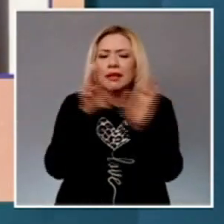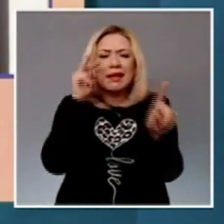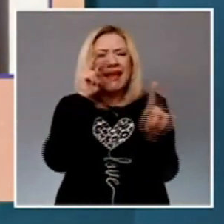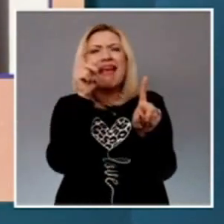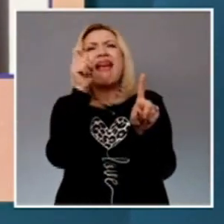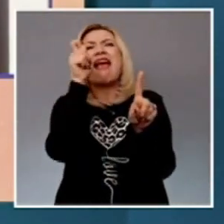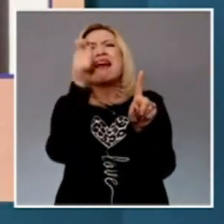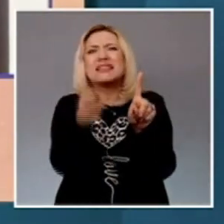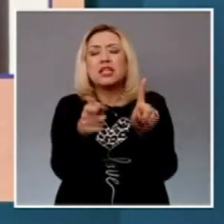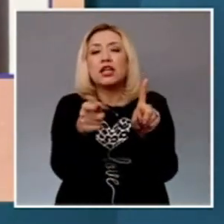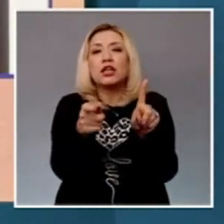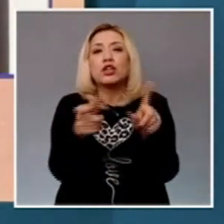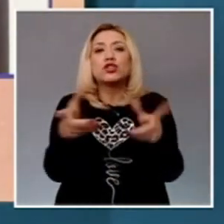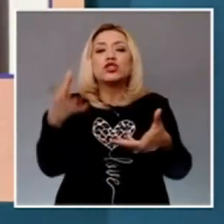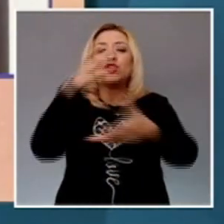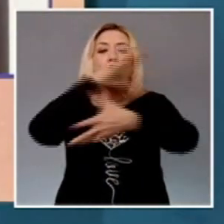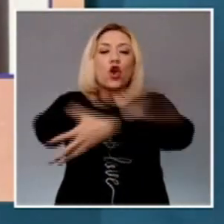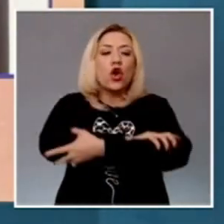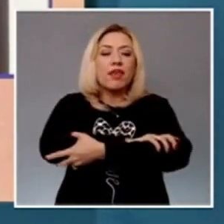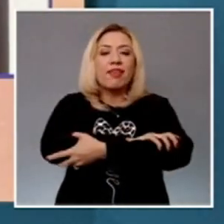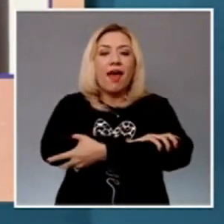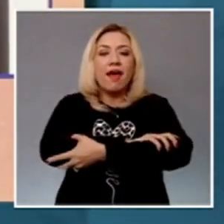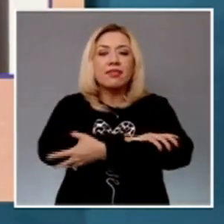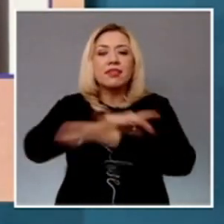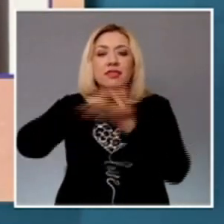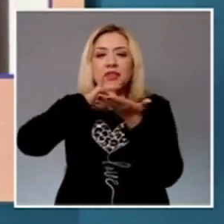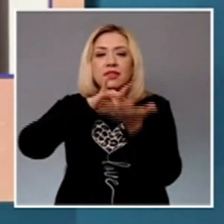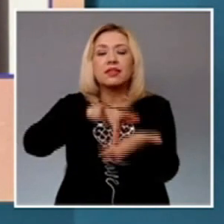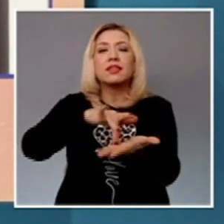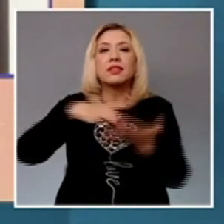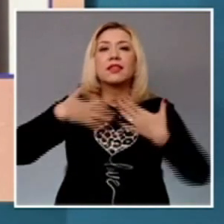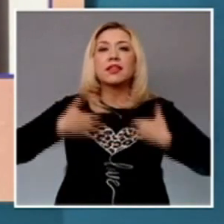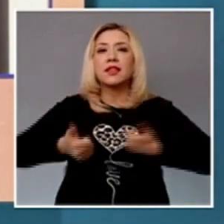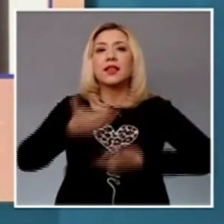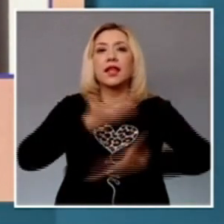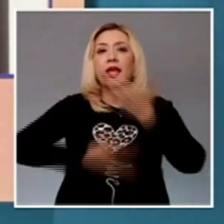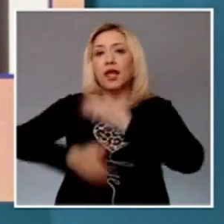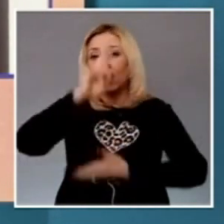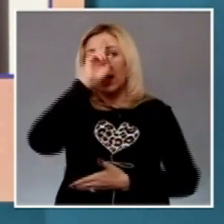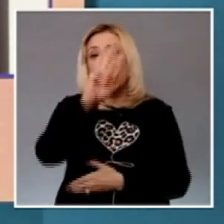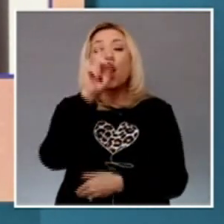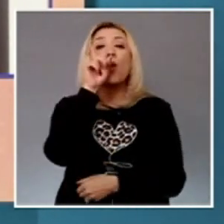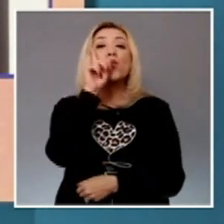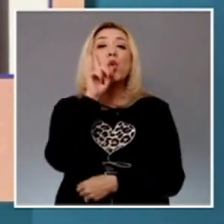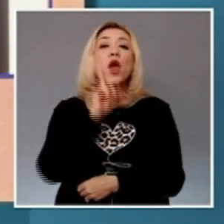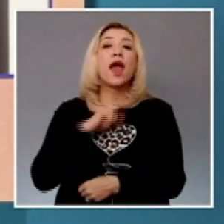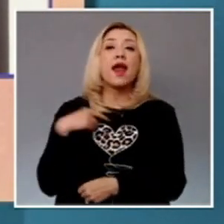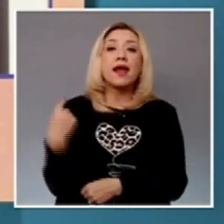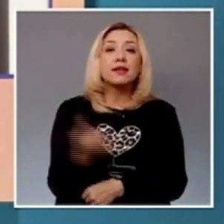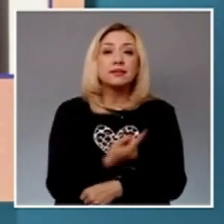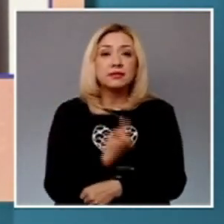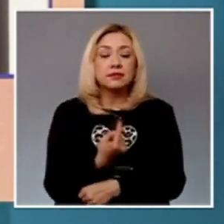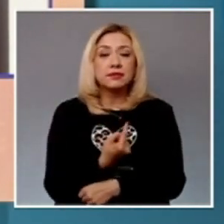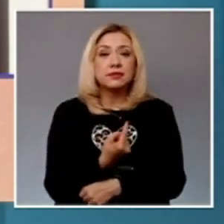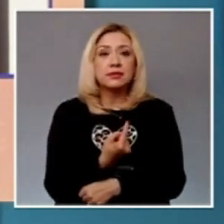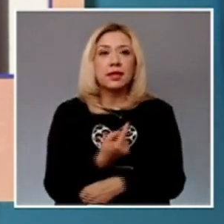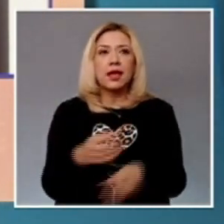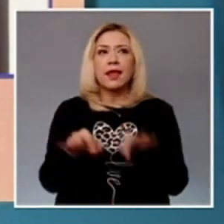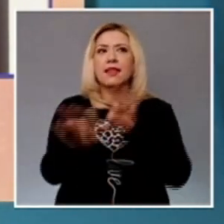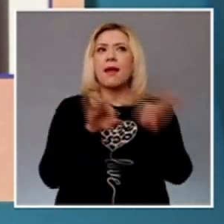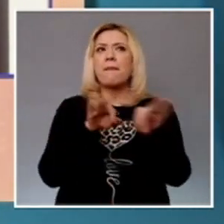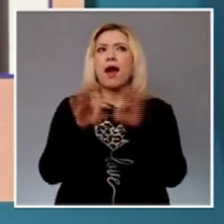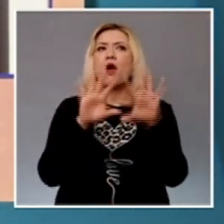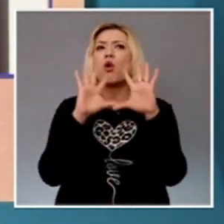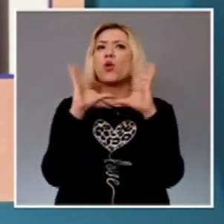La sororidad se refiere a la empatía y respeto entre mujeres, una alianza para que trabajemos juntas en